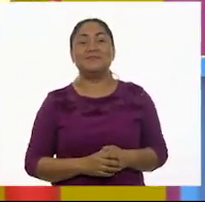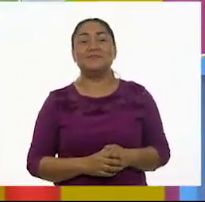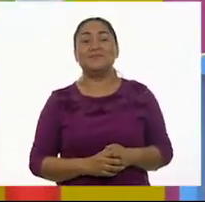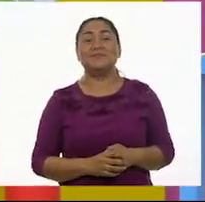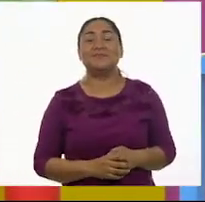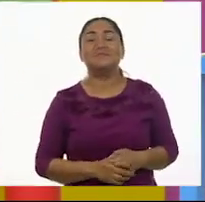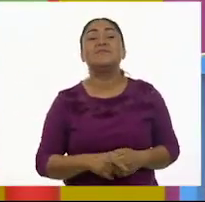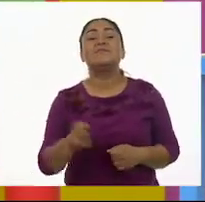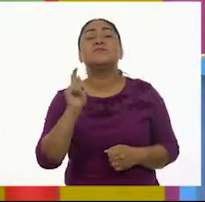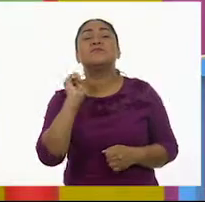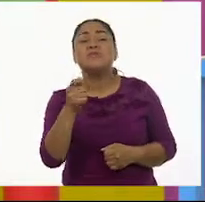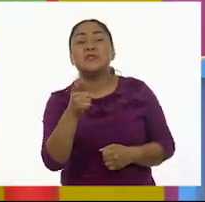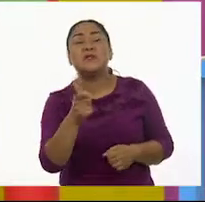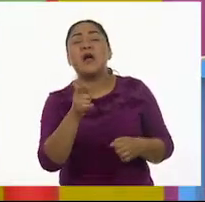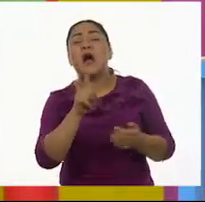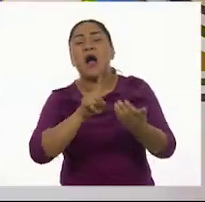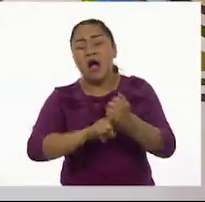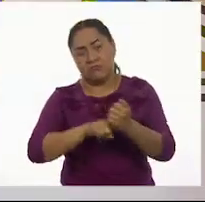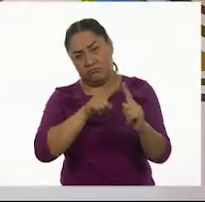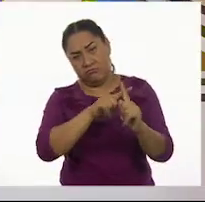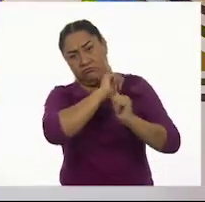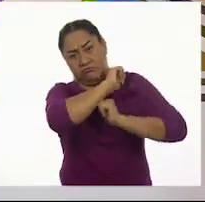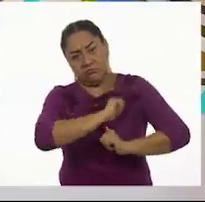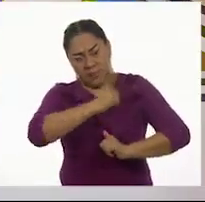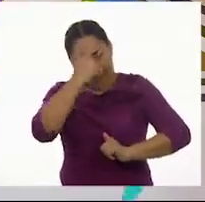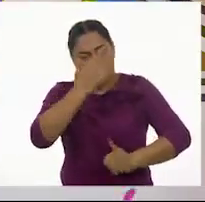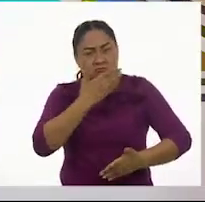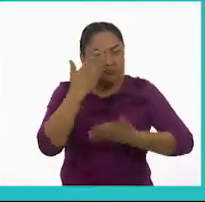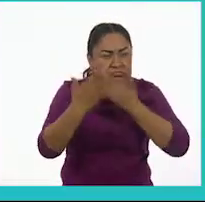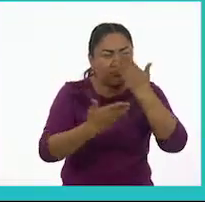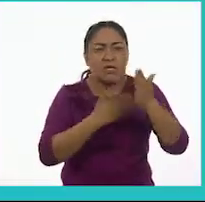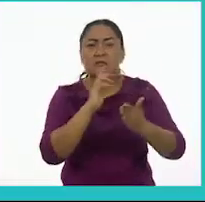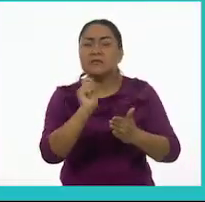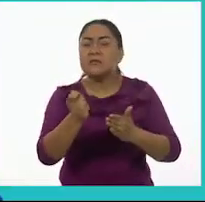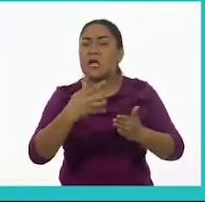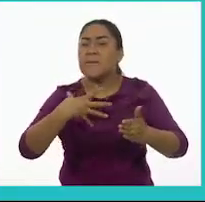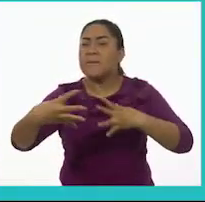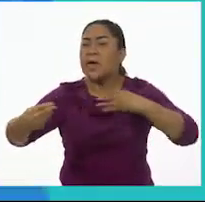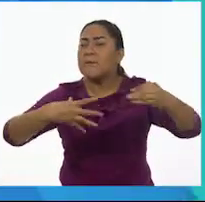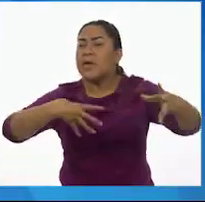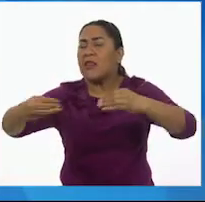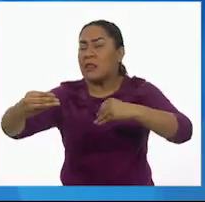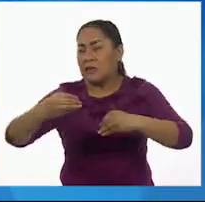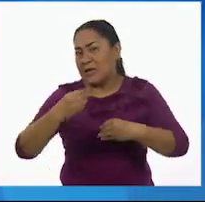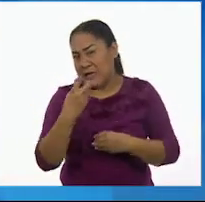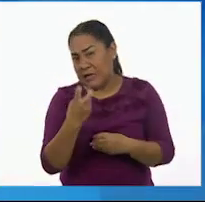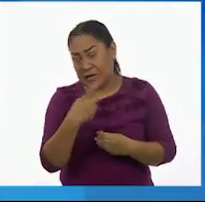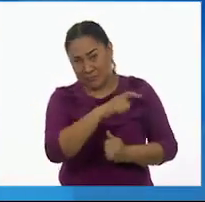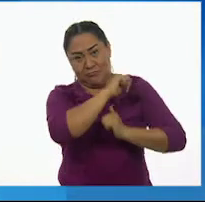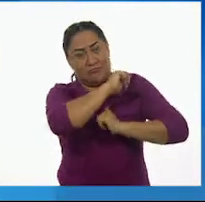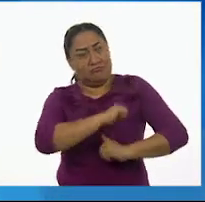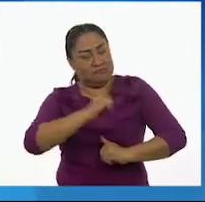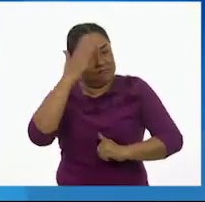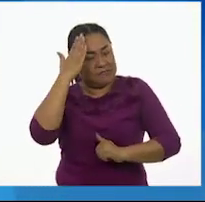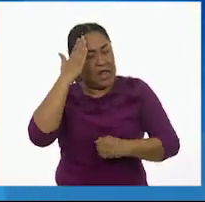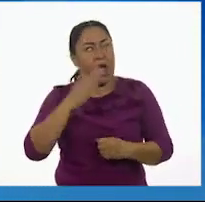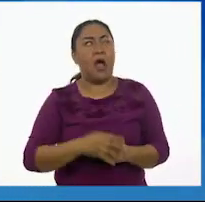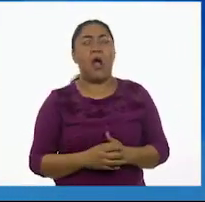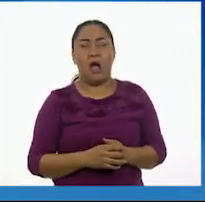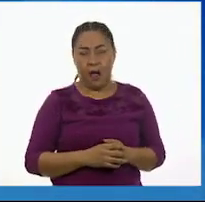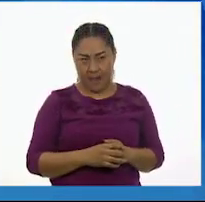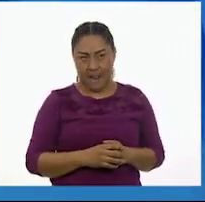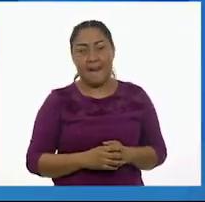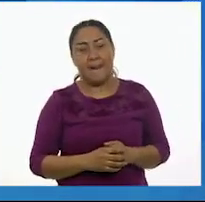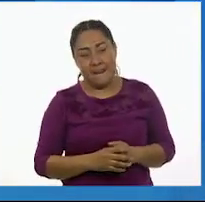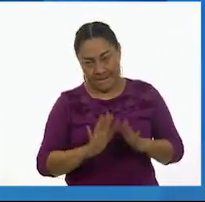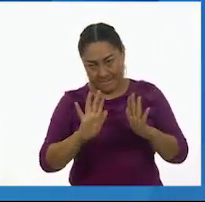epidemias. Estudio de las epidemias. Entonces, la epidemiología estudia las epidemias. Y si usamos el